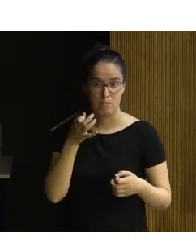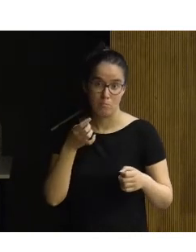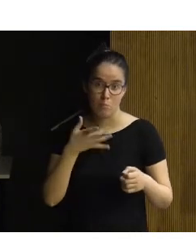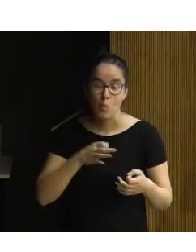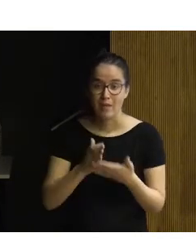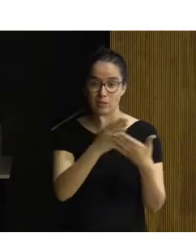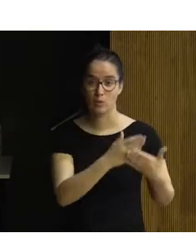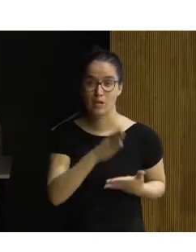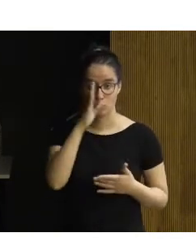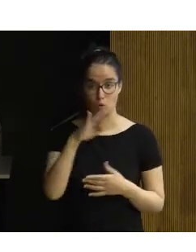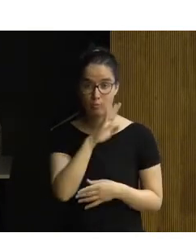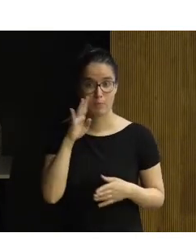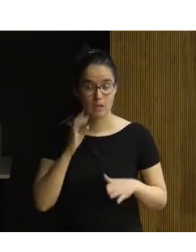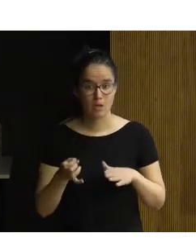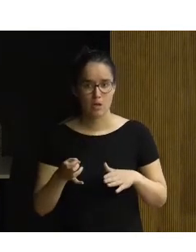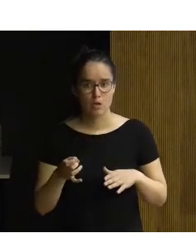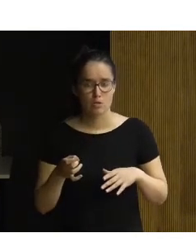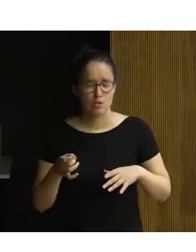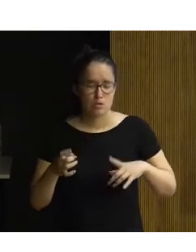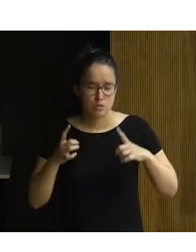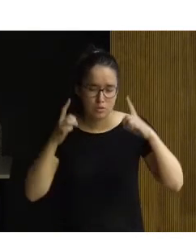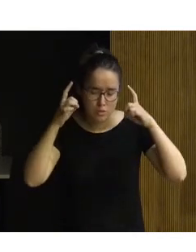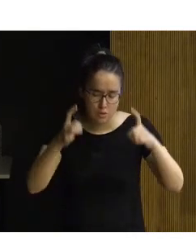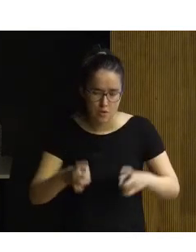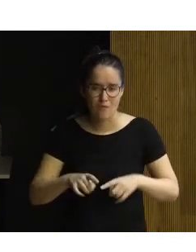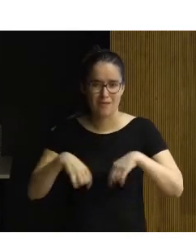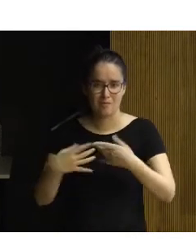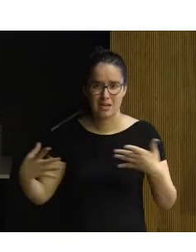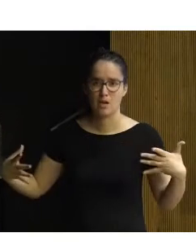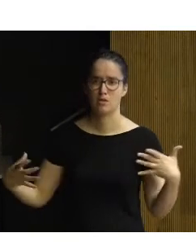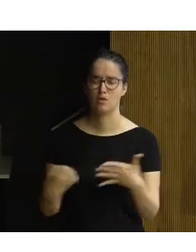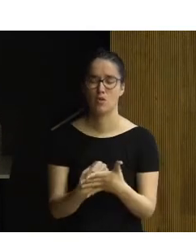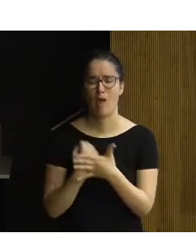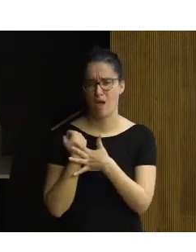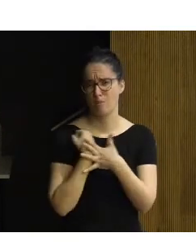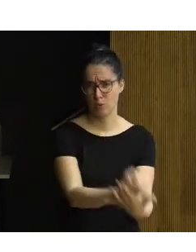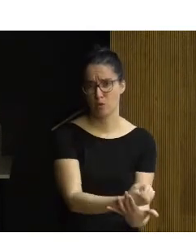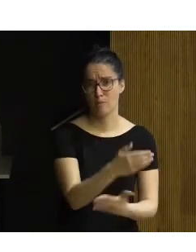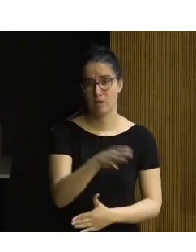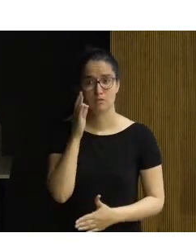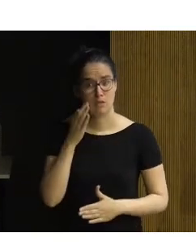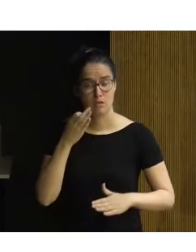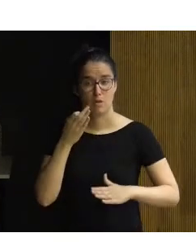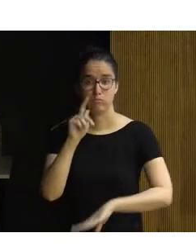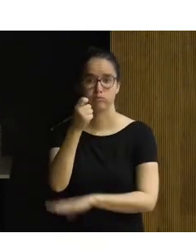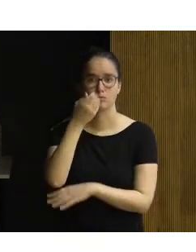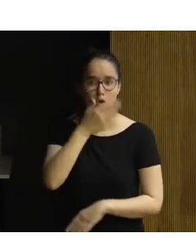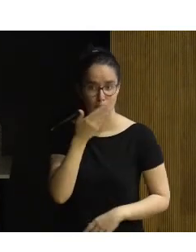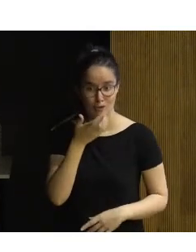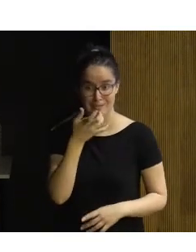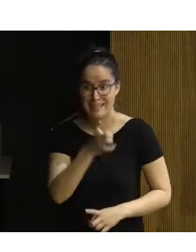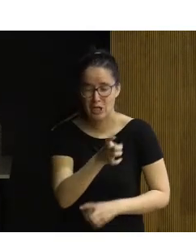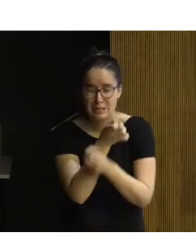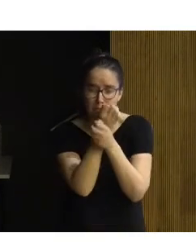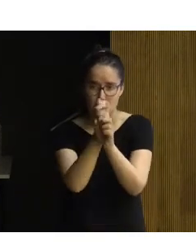realmente sus padres tuvieron que hacer una verdadera militancia toda la familia para que esta cría pudiera ir a la escuela, pero si no, de ninguna otra